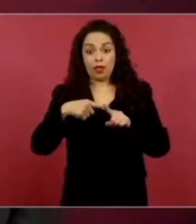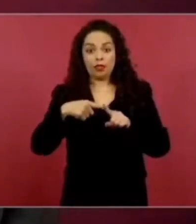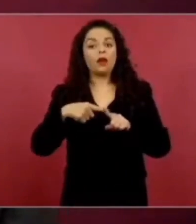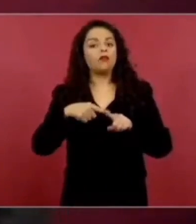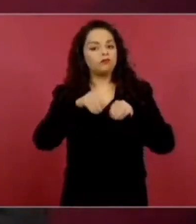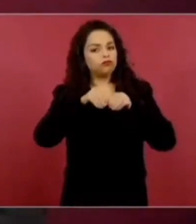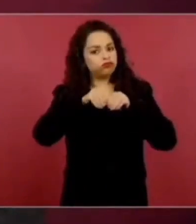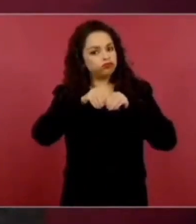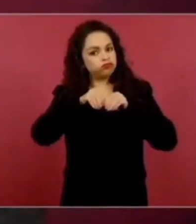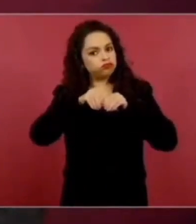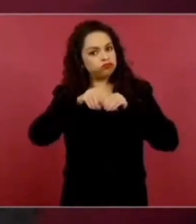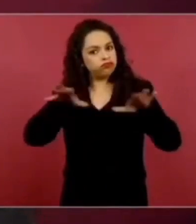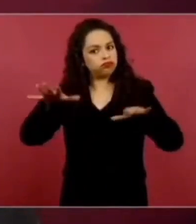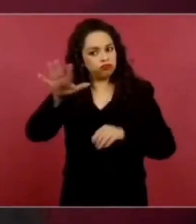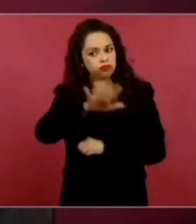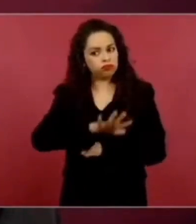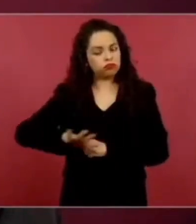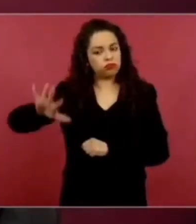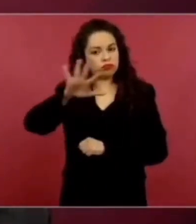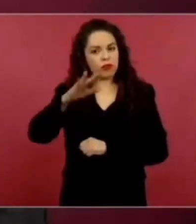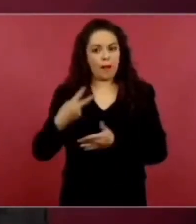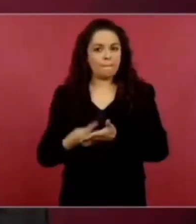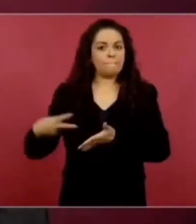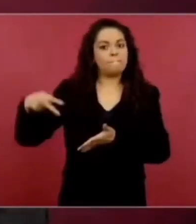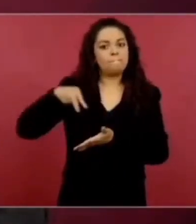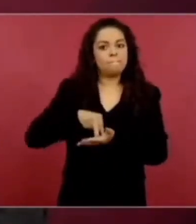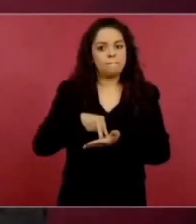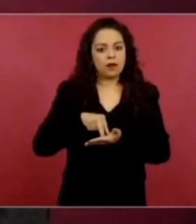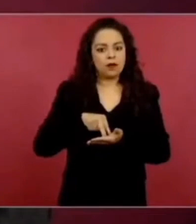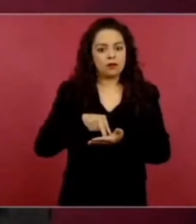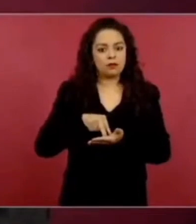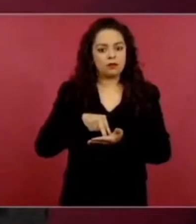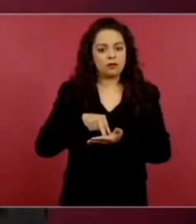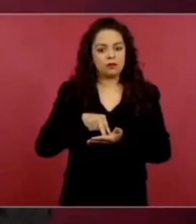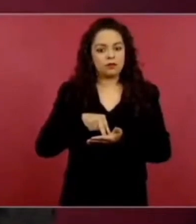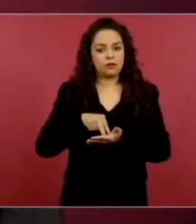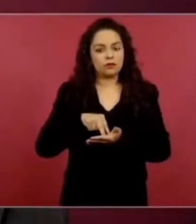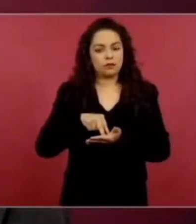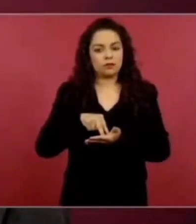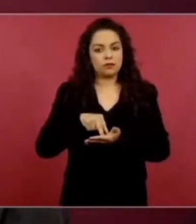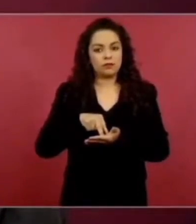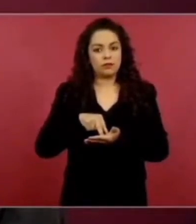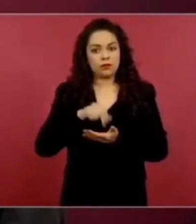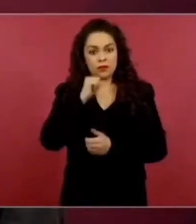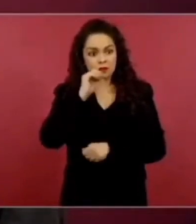para todo el país. Porque el Ejército y la Marina no debían